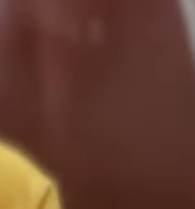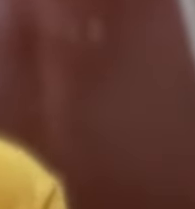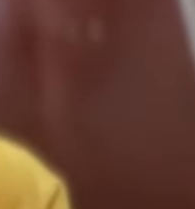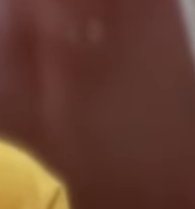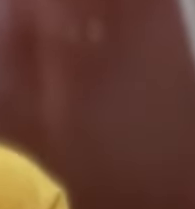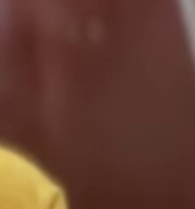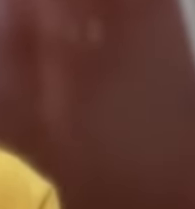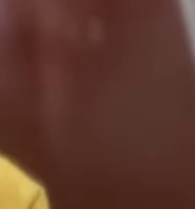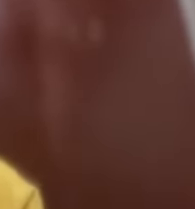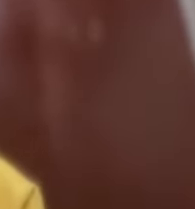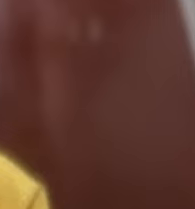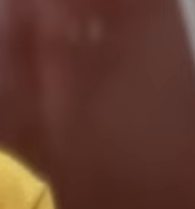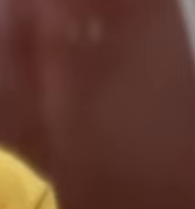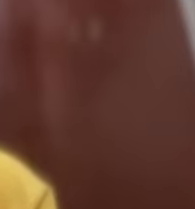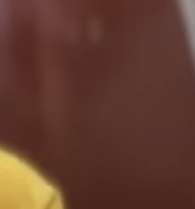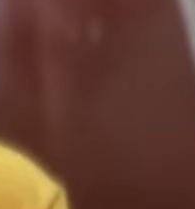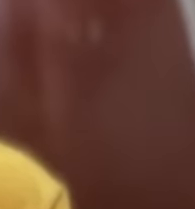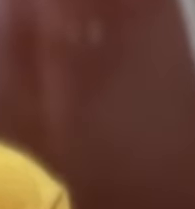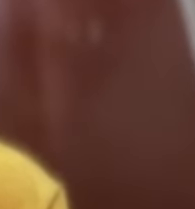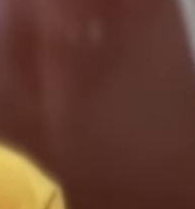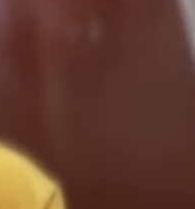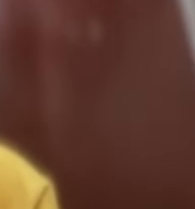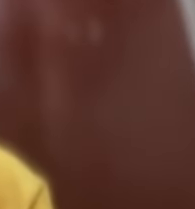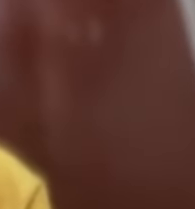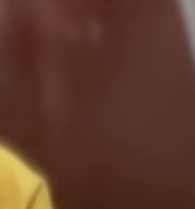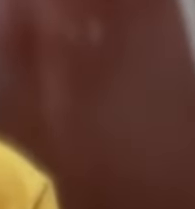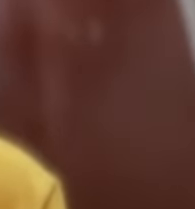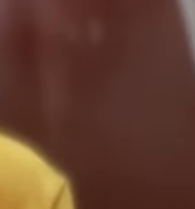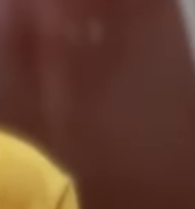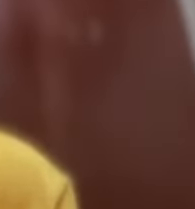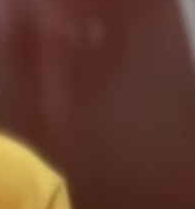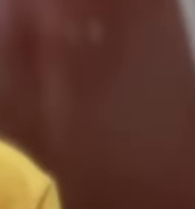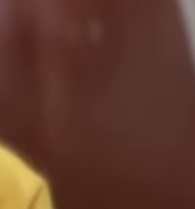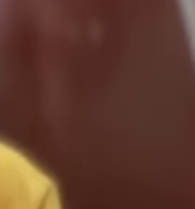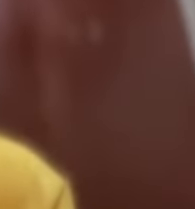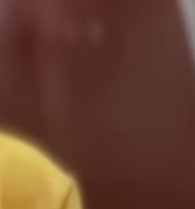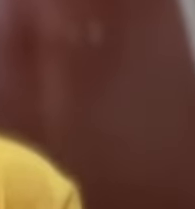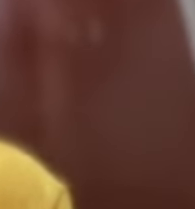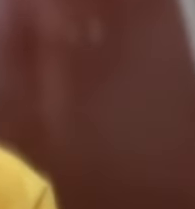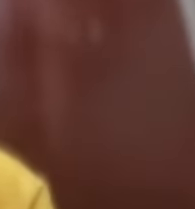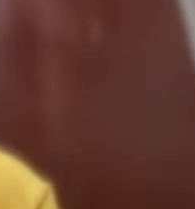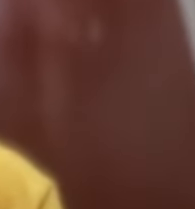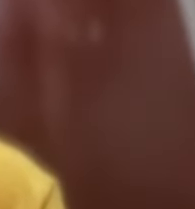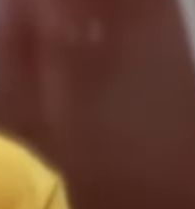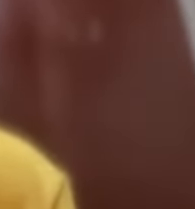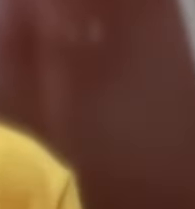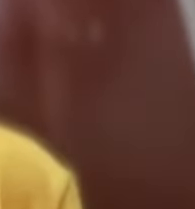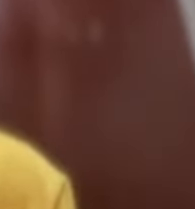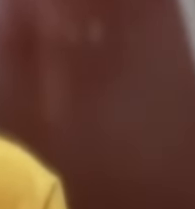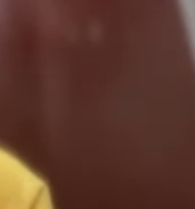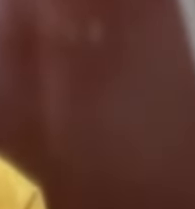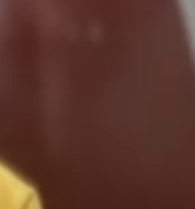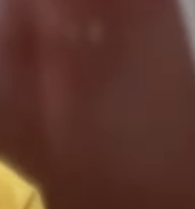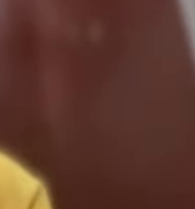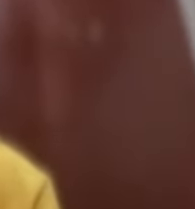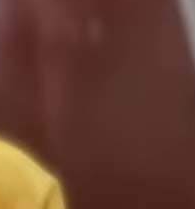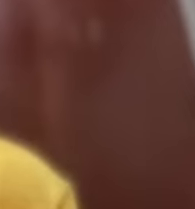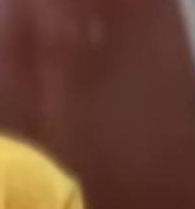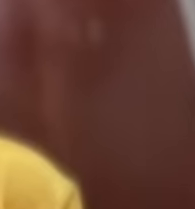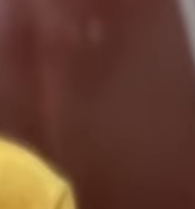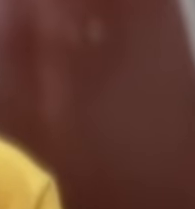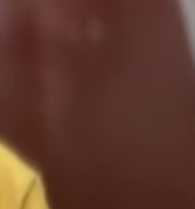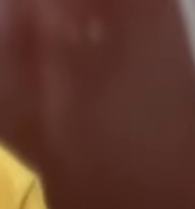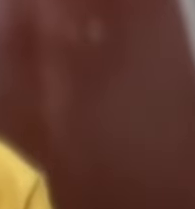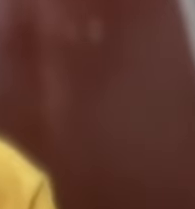primero el video, el video análisis a los discursos de Iván Námeh. Quiero analizarlo, quiero ver qué